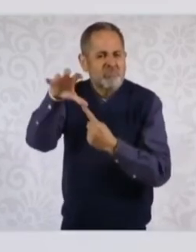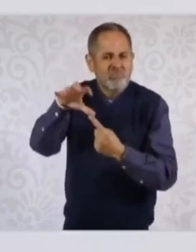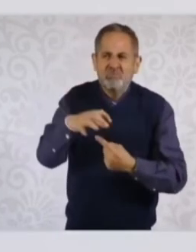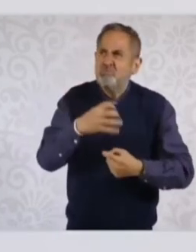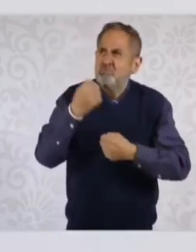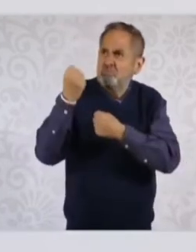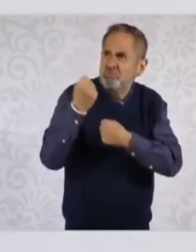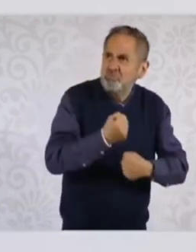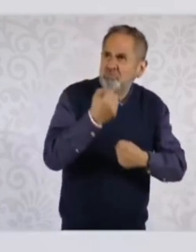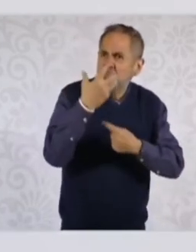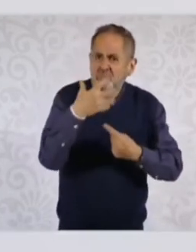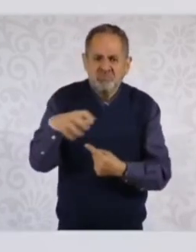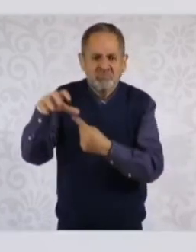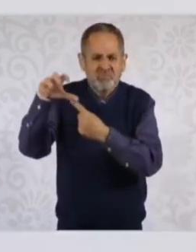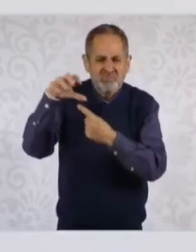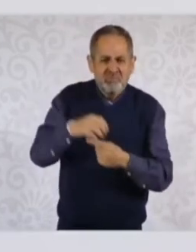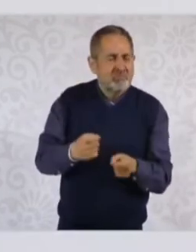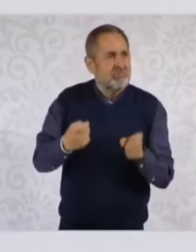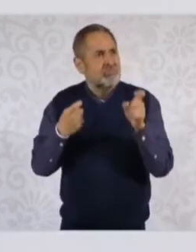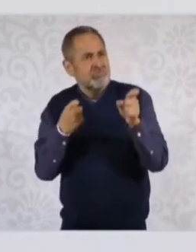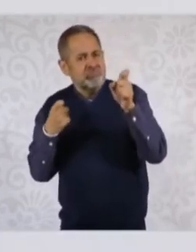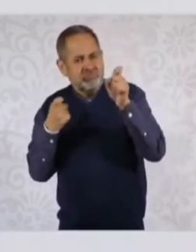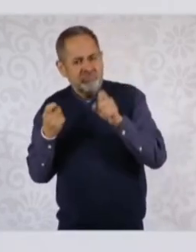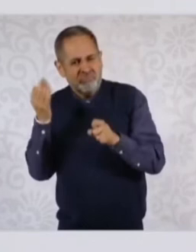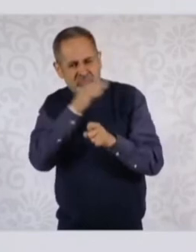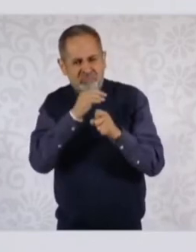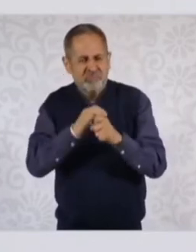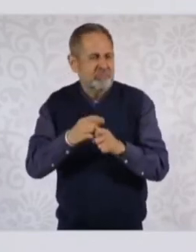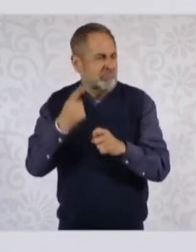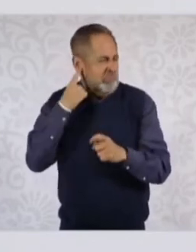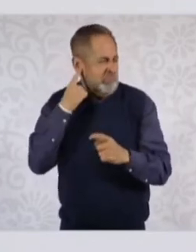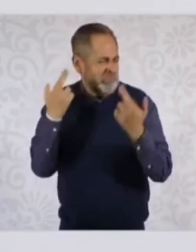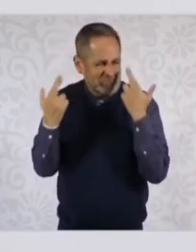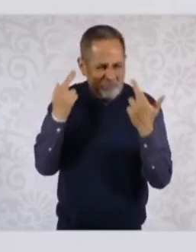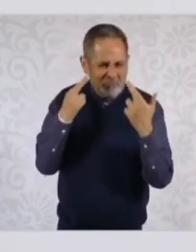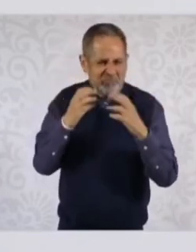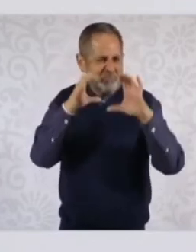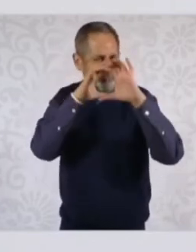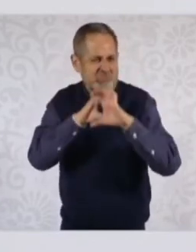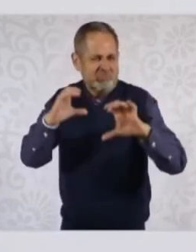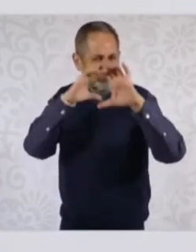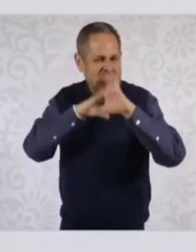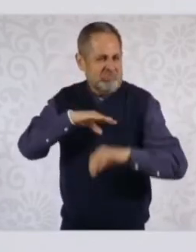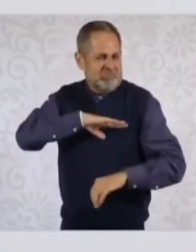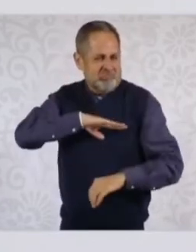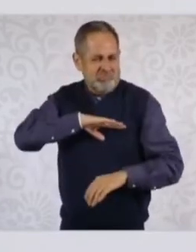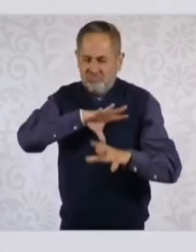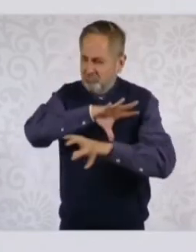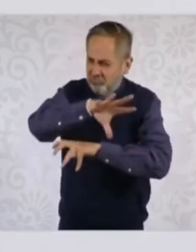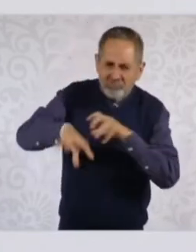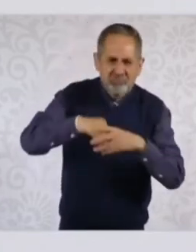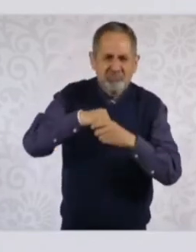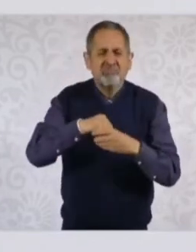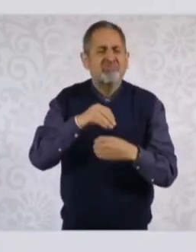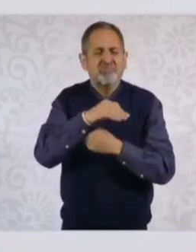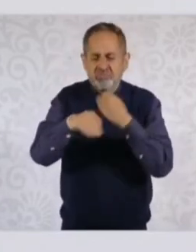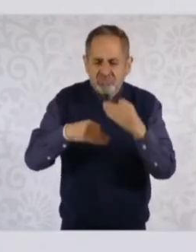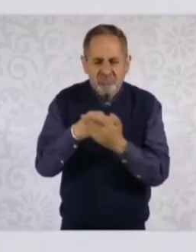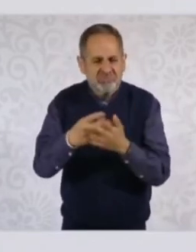las salvas deberán sonar, los himnos deberán entonarse. Todos los que vamos a pie